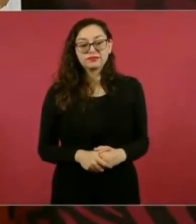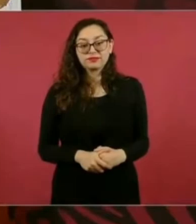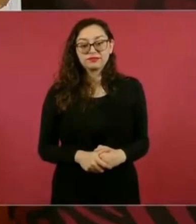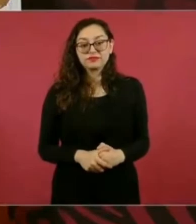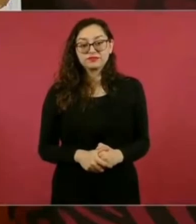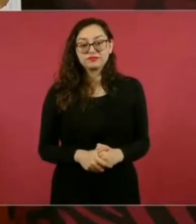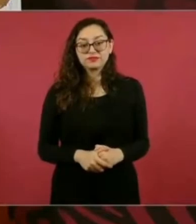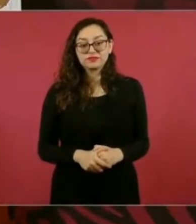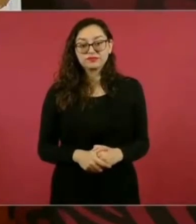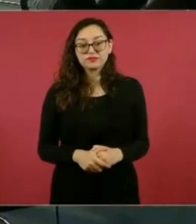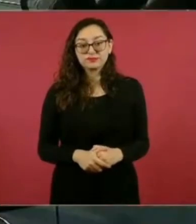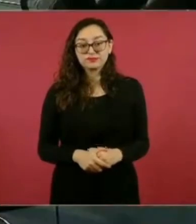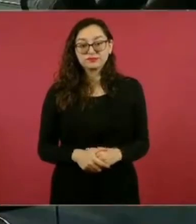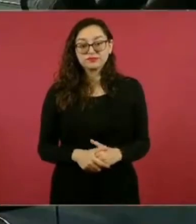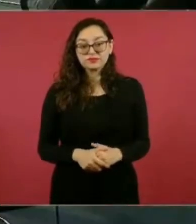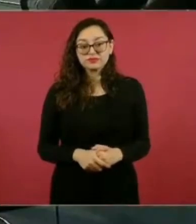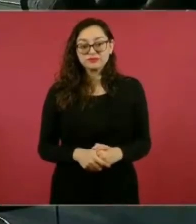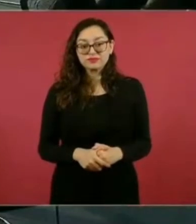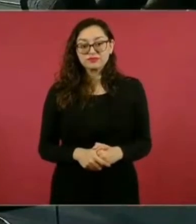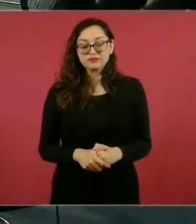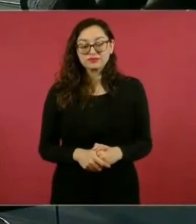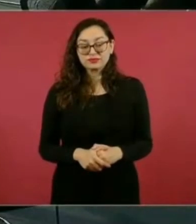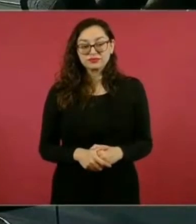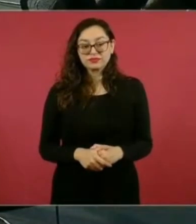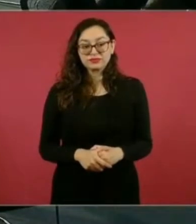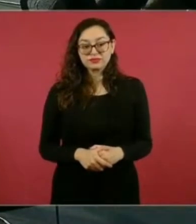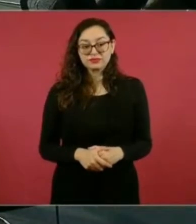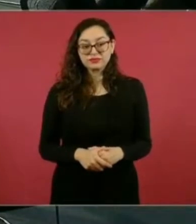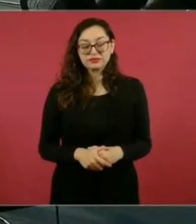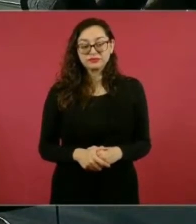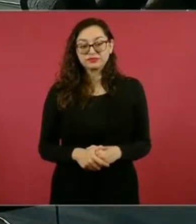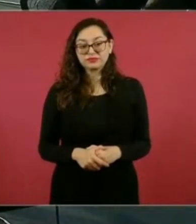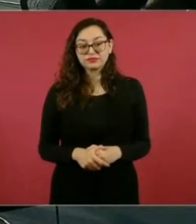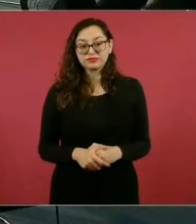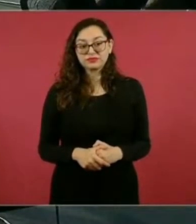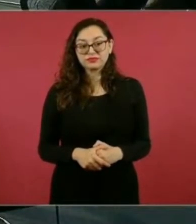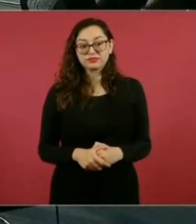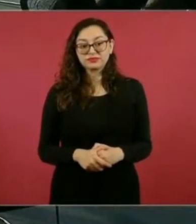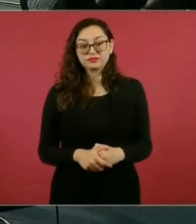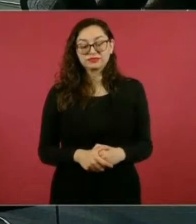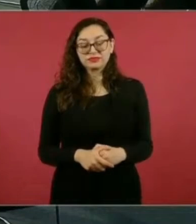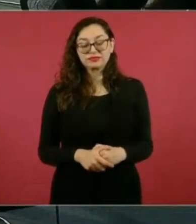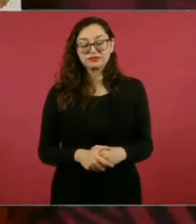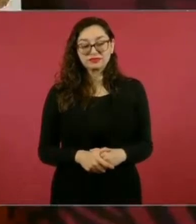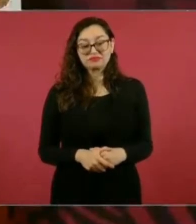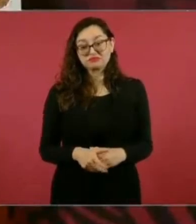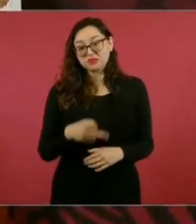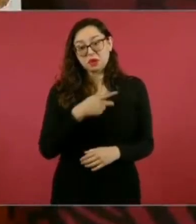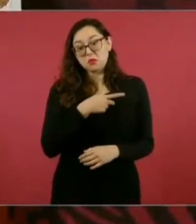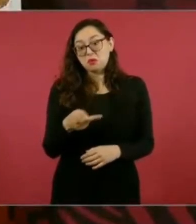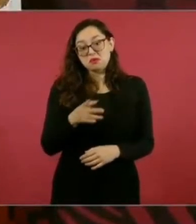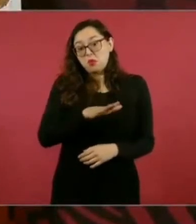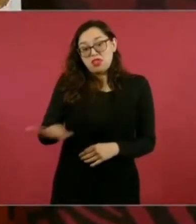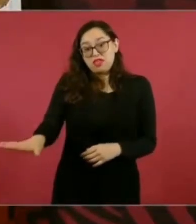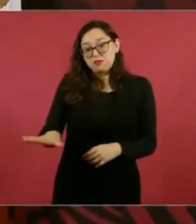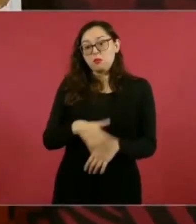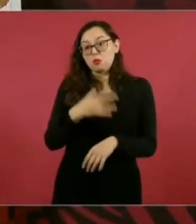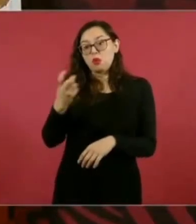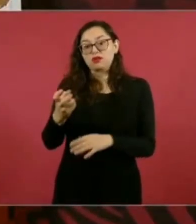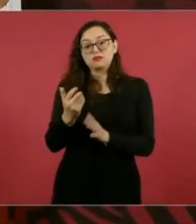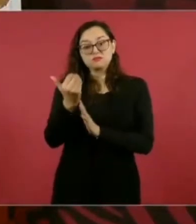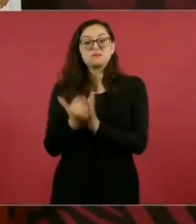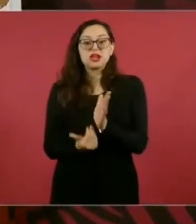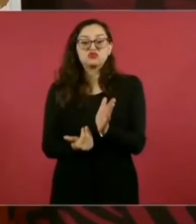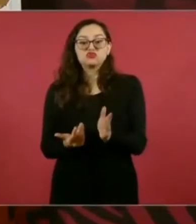síguele por los pobres que han muerto. O sea, se